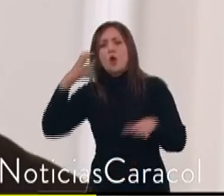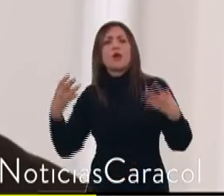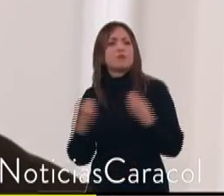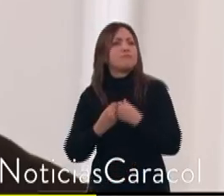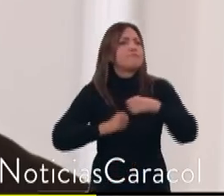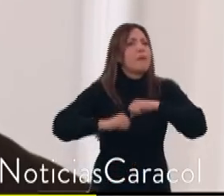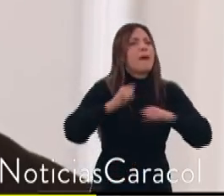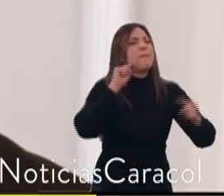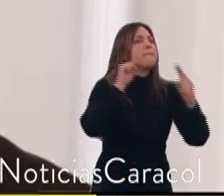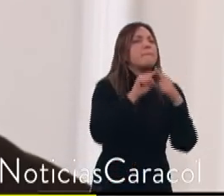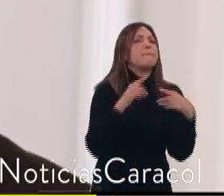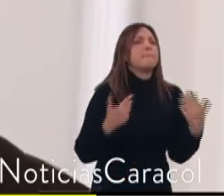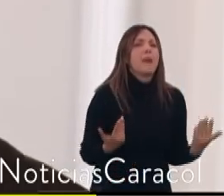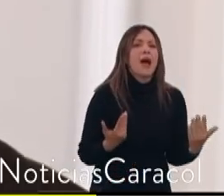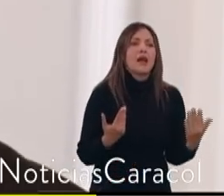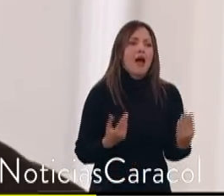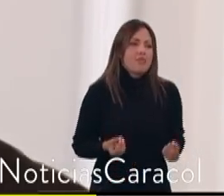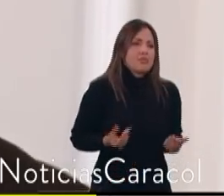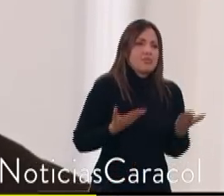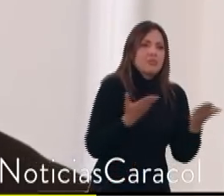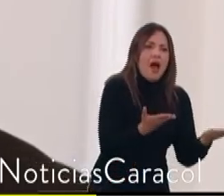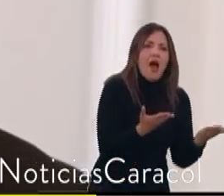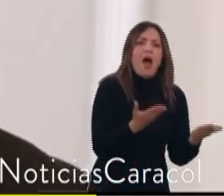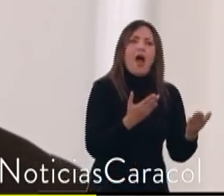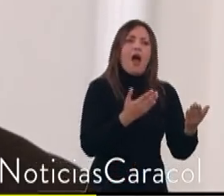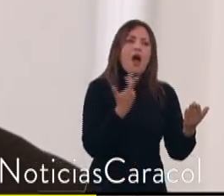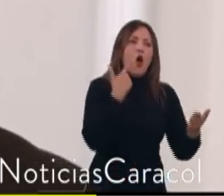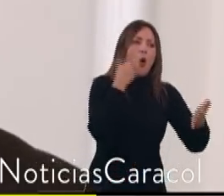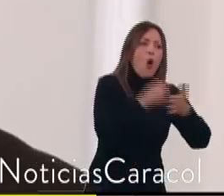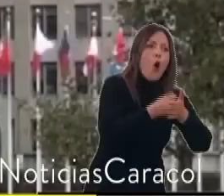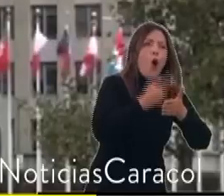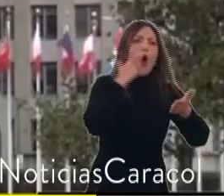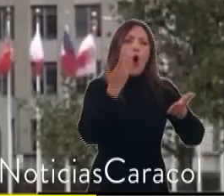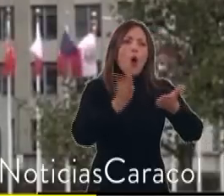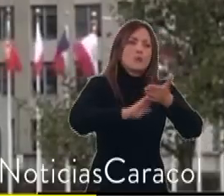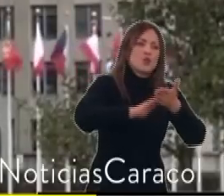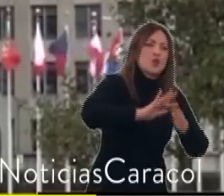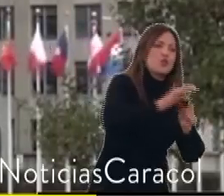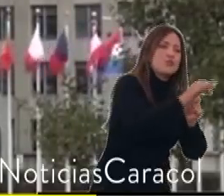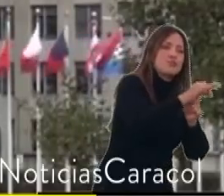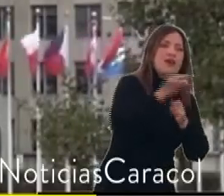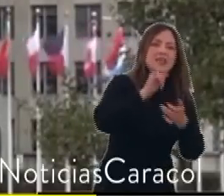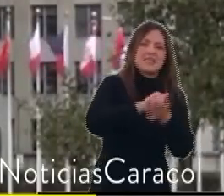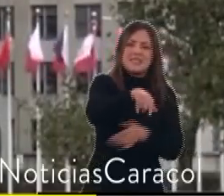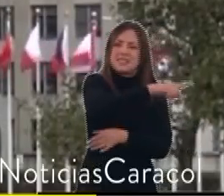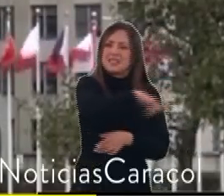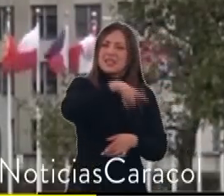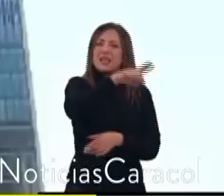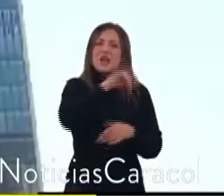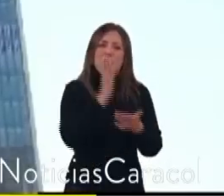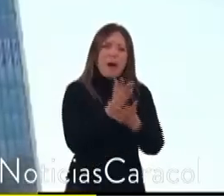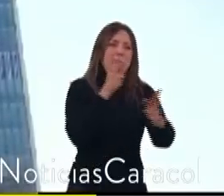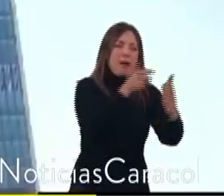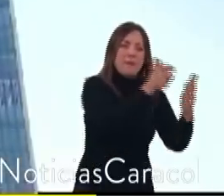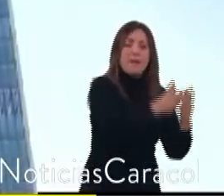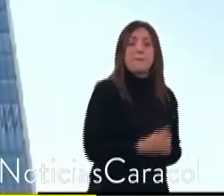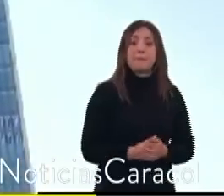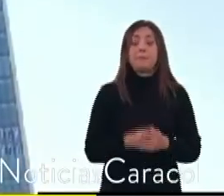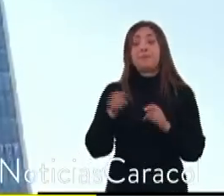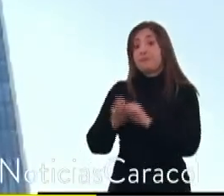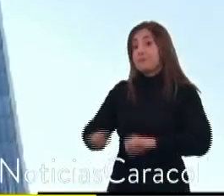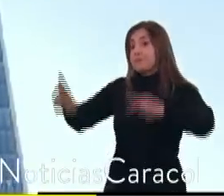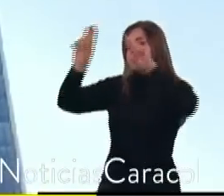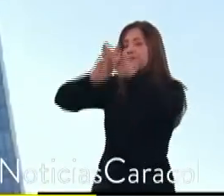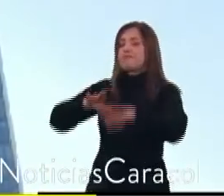en aras de aportar a la solución definitiva de esta clase de homicidios. Desde Naciones